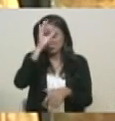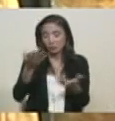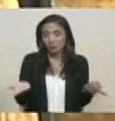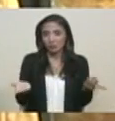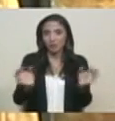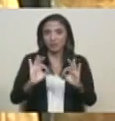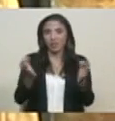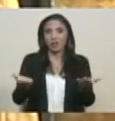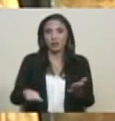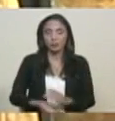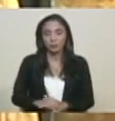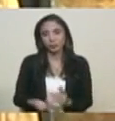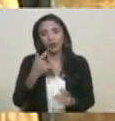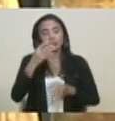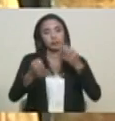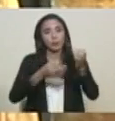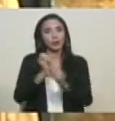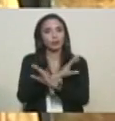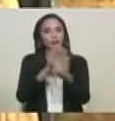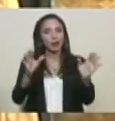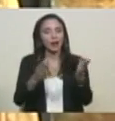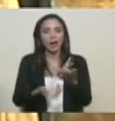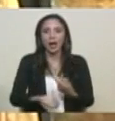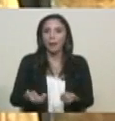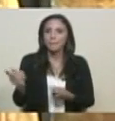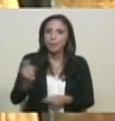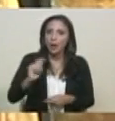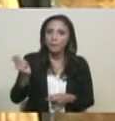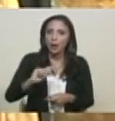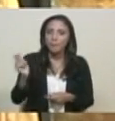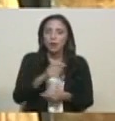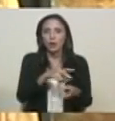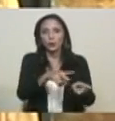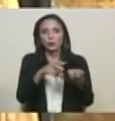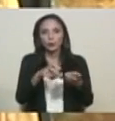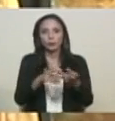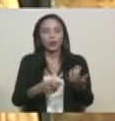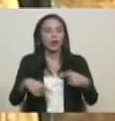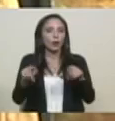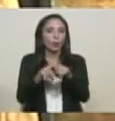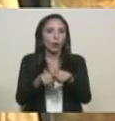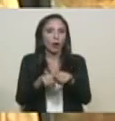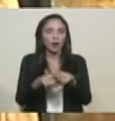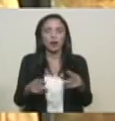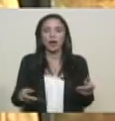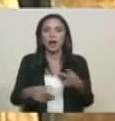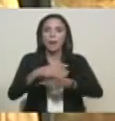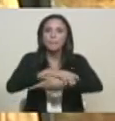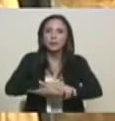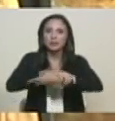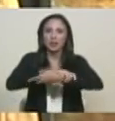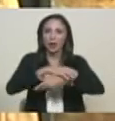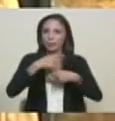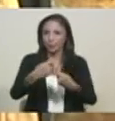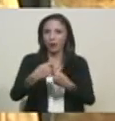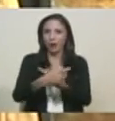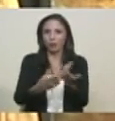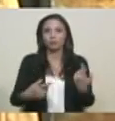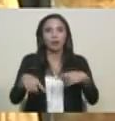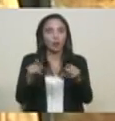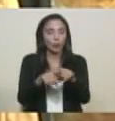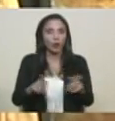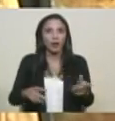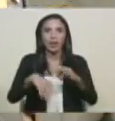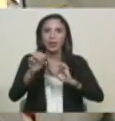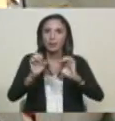Y debemos rendir cuenta de esto, cuánto recaudamos cada mes, como rendimos cuenta en general del impuesto sobre la renta. Cada uno